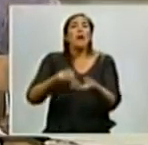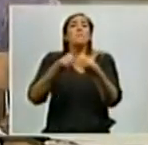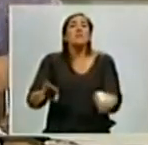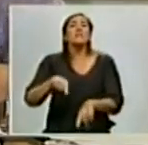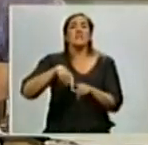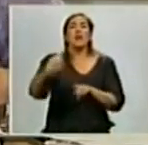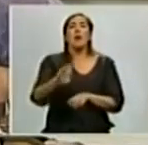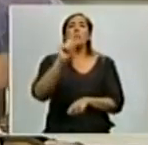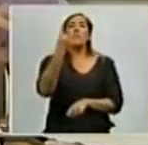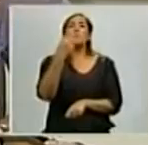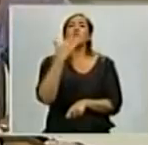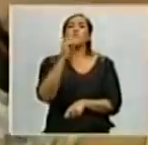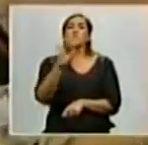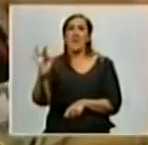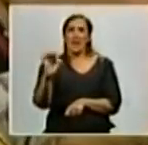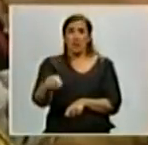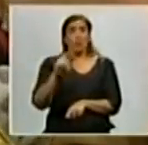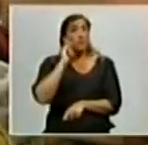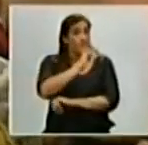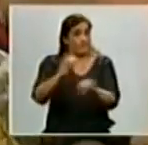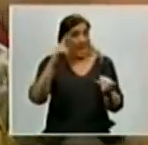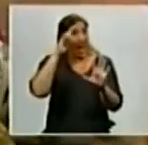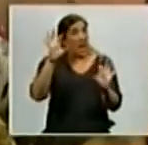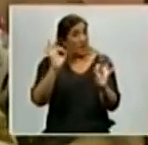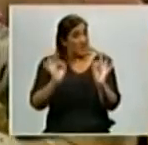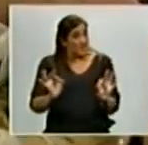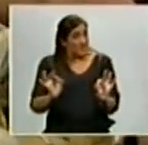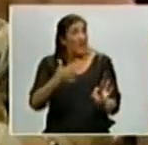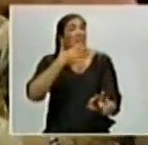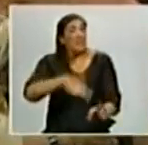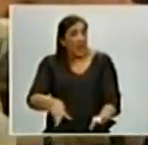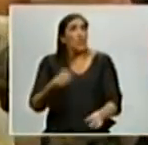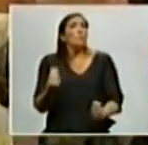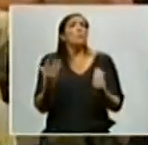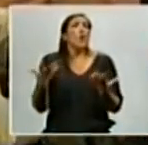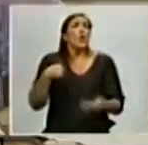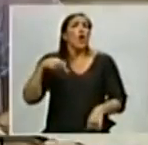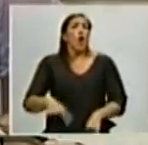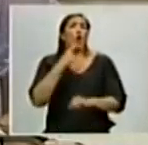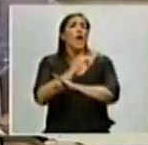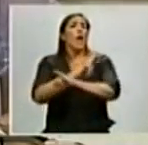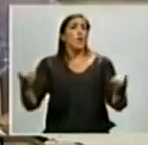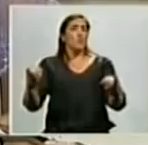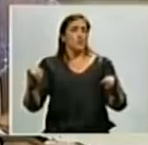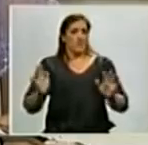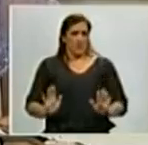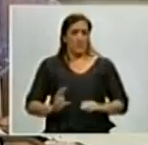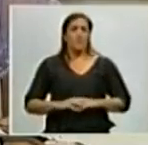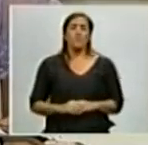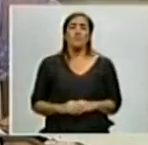del primero de marzo. Que esté claro, que quede claro por qué lo anuncio hoy. Desde